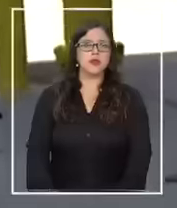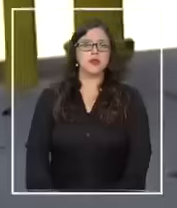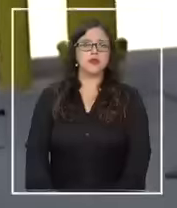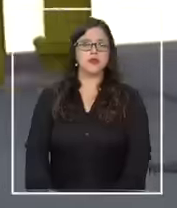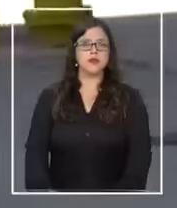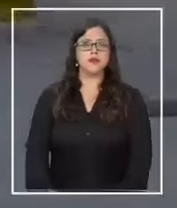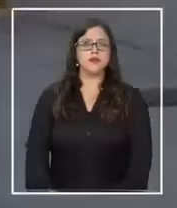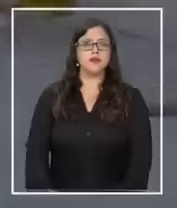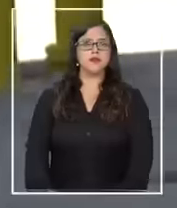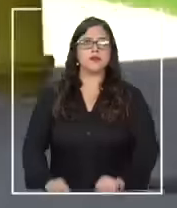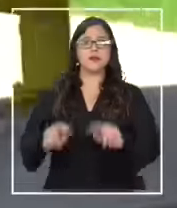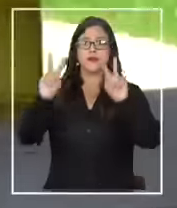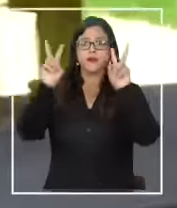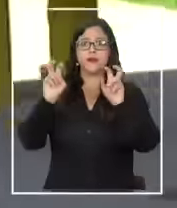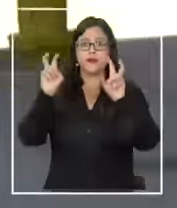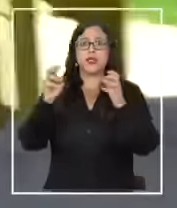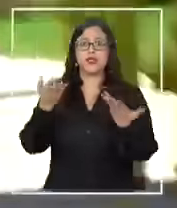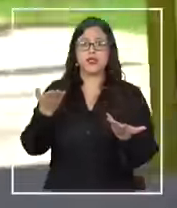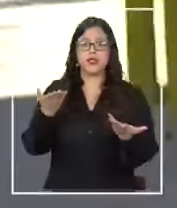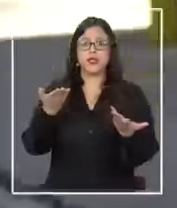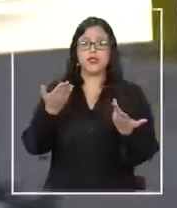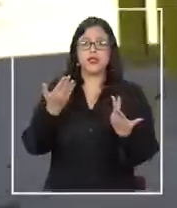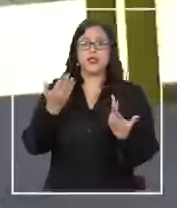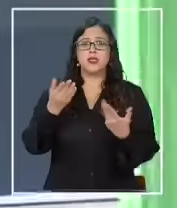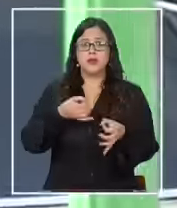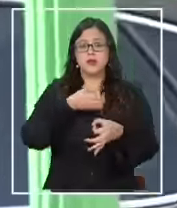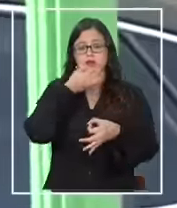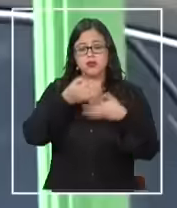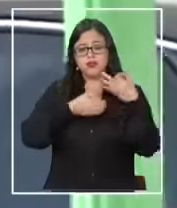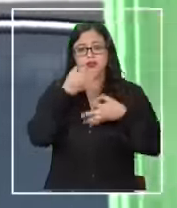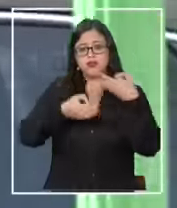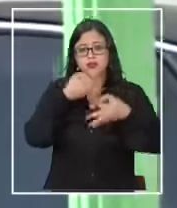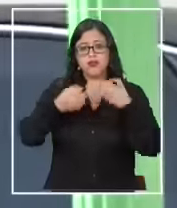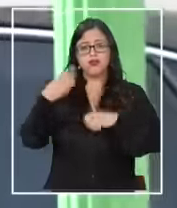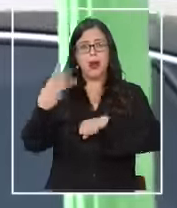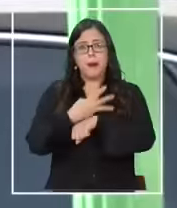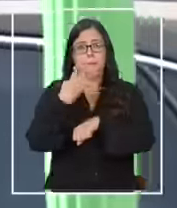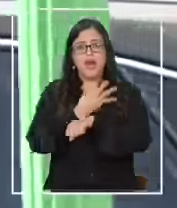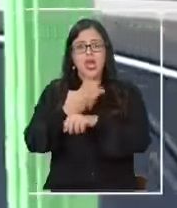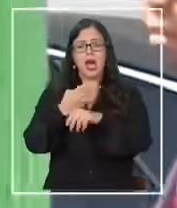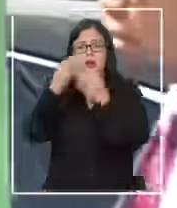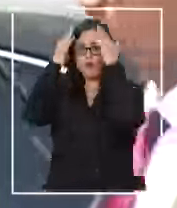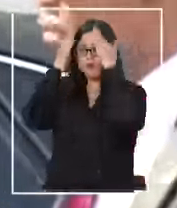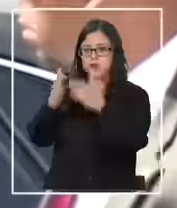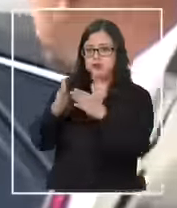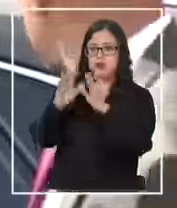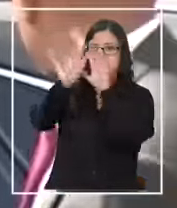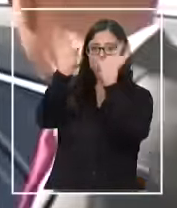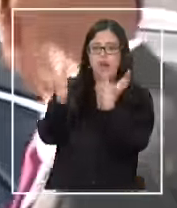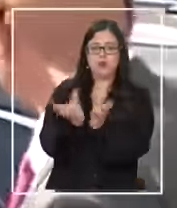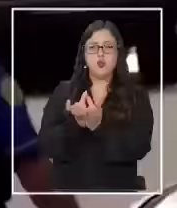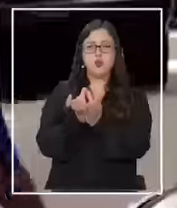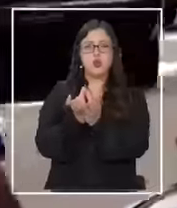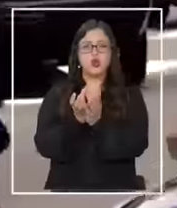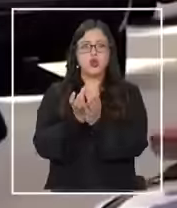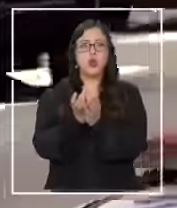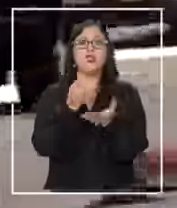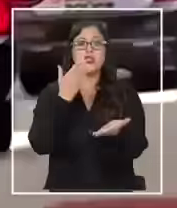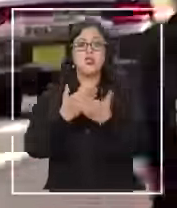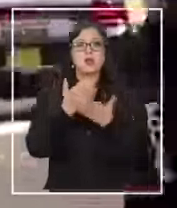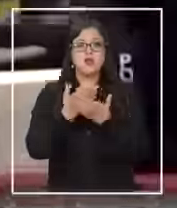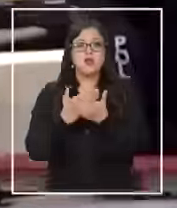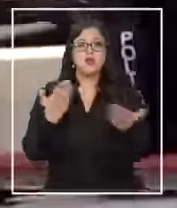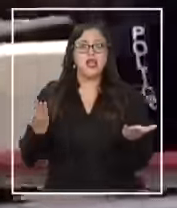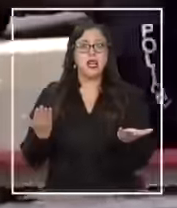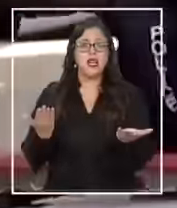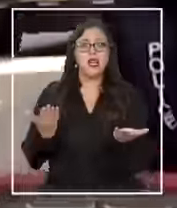La histórica comparecencia del expresidente Donald Trump en Miami puso a la ciudad en el foco mundial. Atención que fue aprovechada por